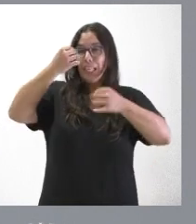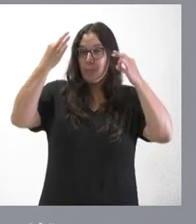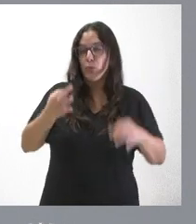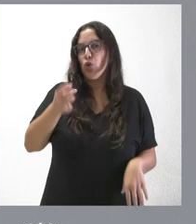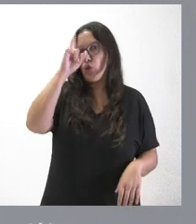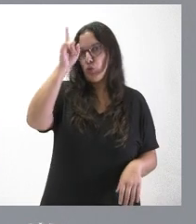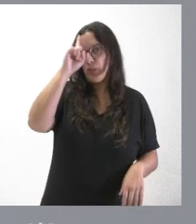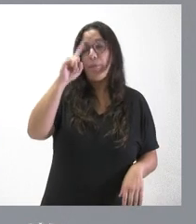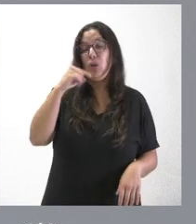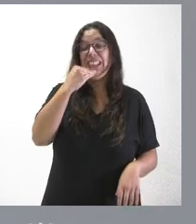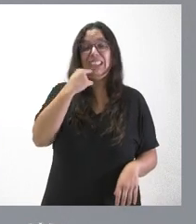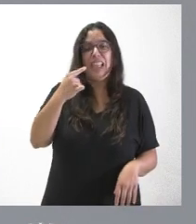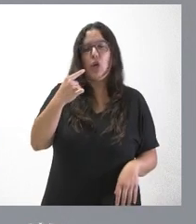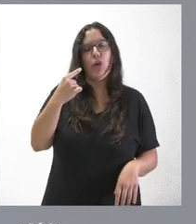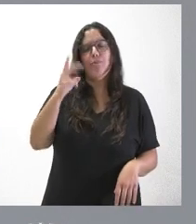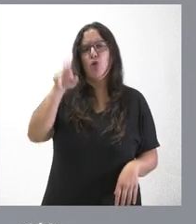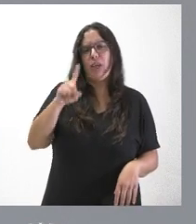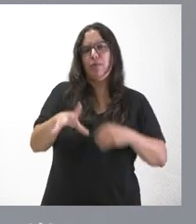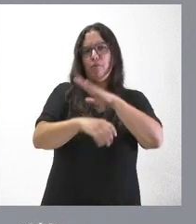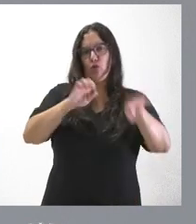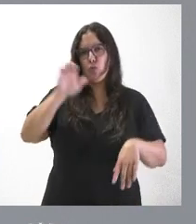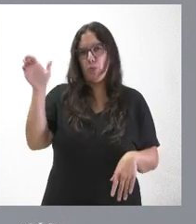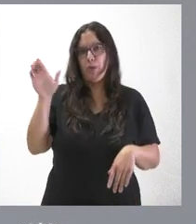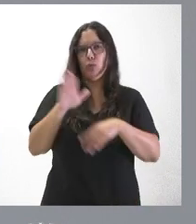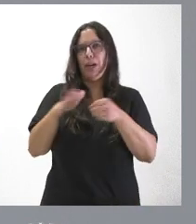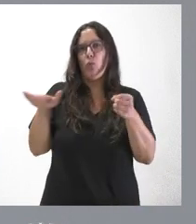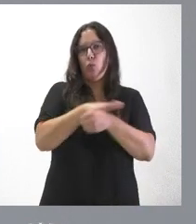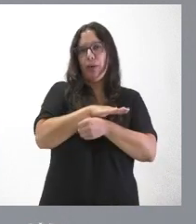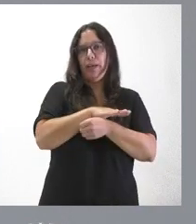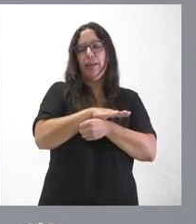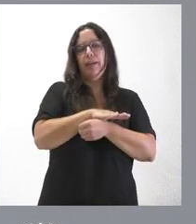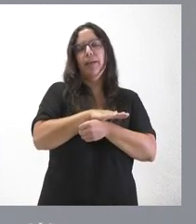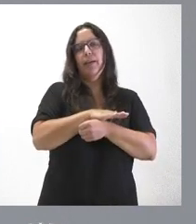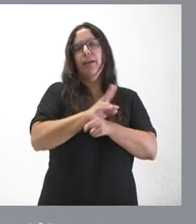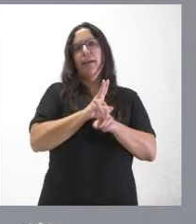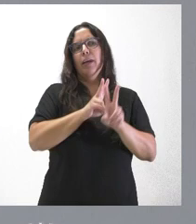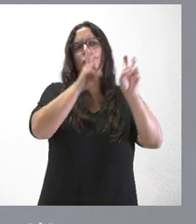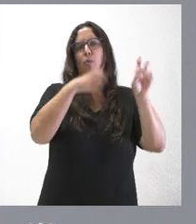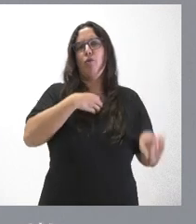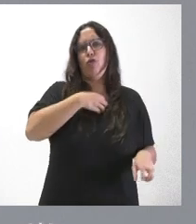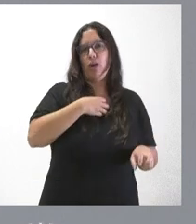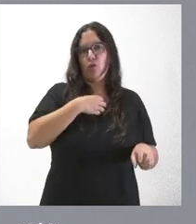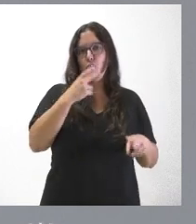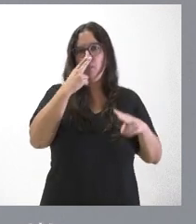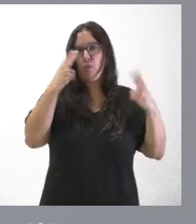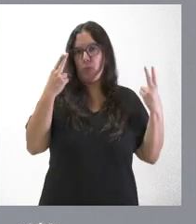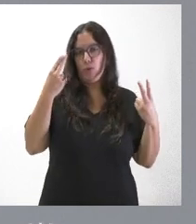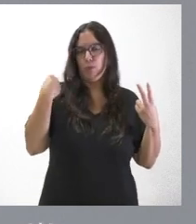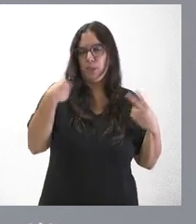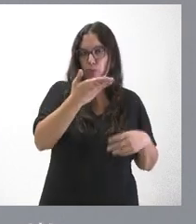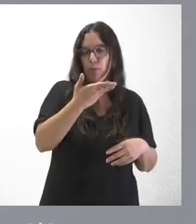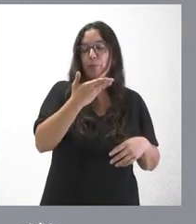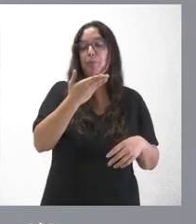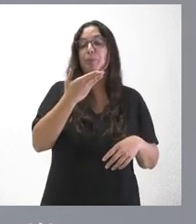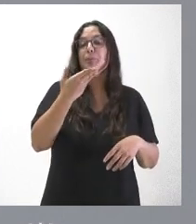podría casi asegurar que no son fondos europeos los que financian las nóminas de estos empleados públicos que usted señala. Sí